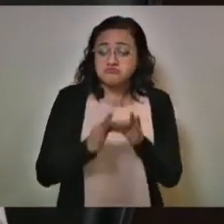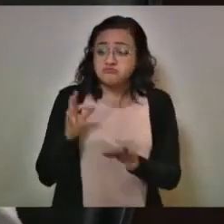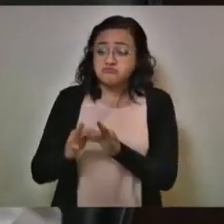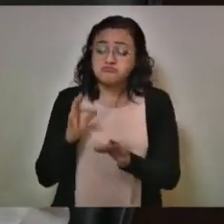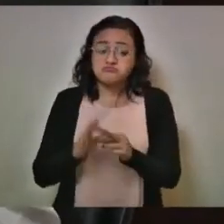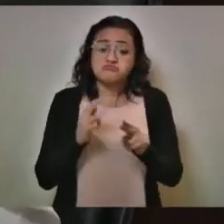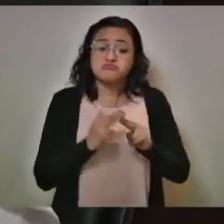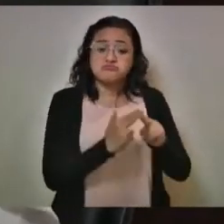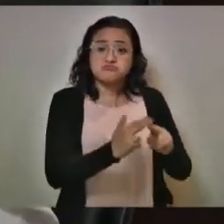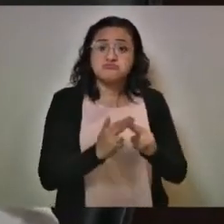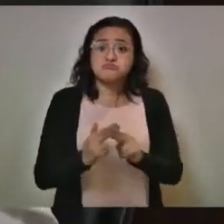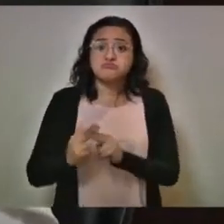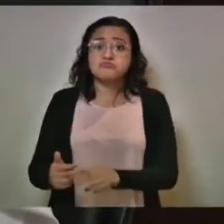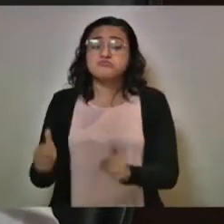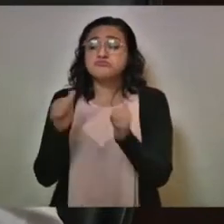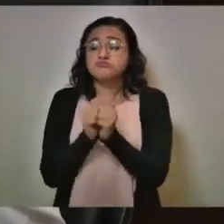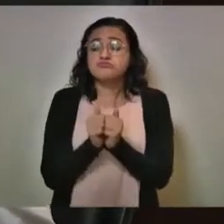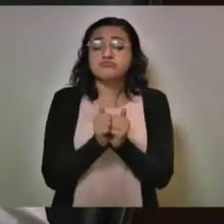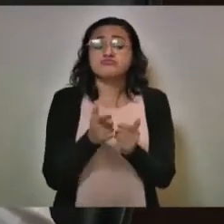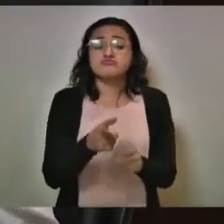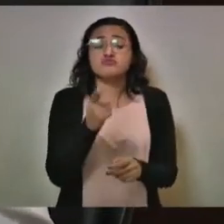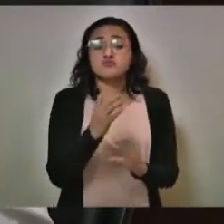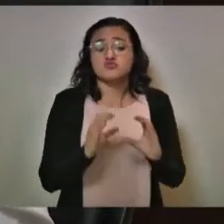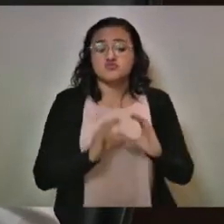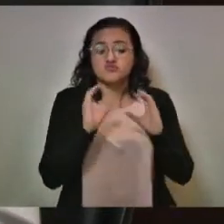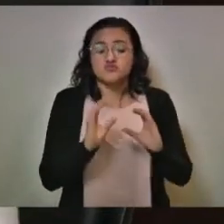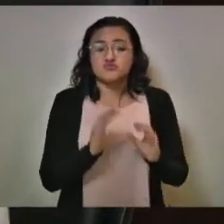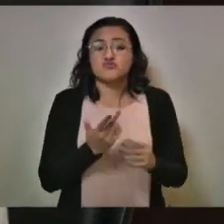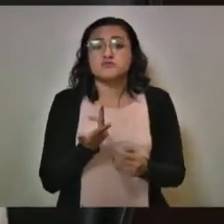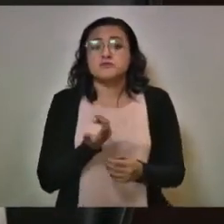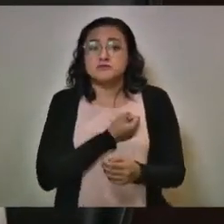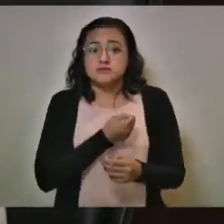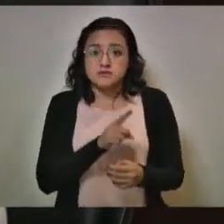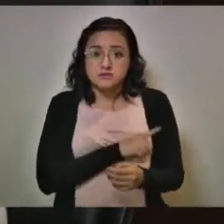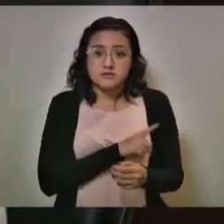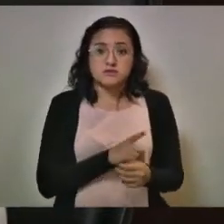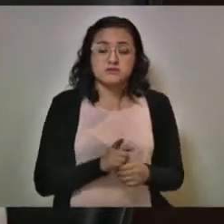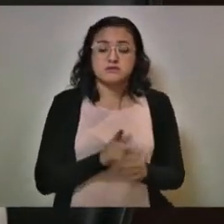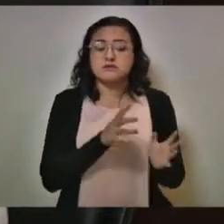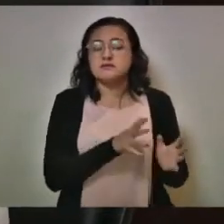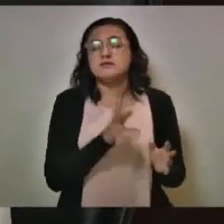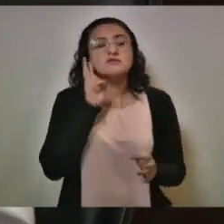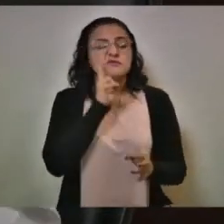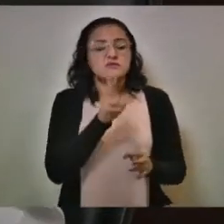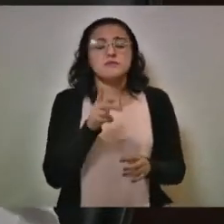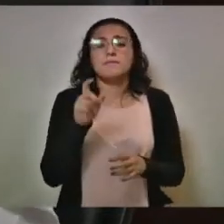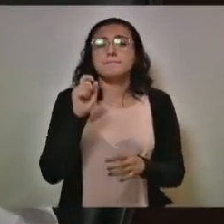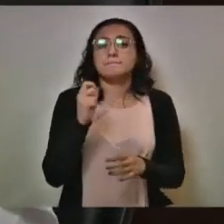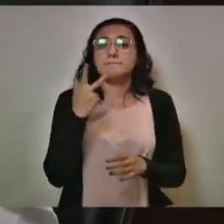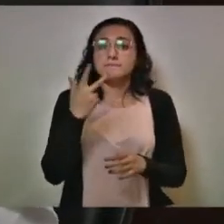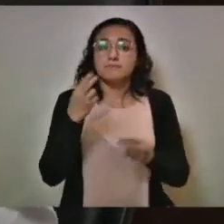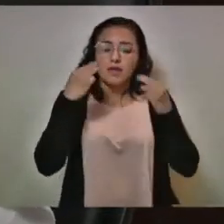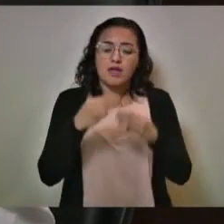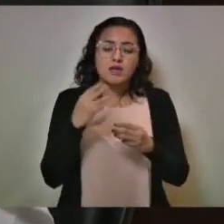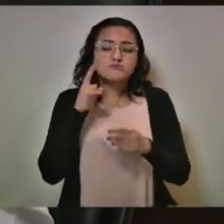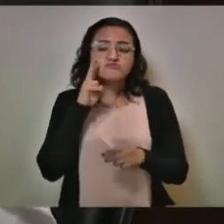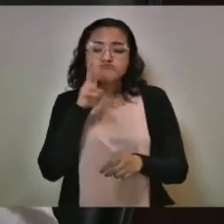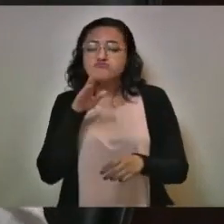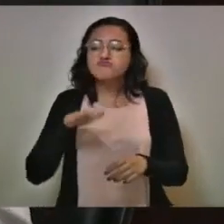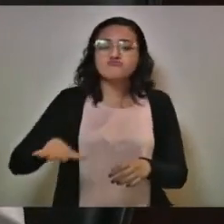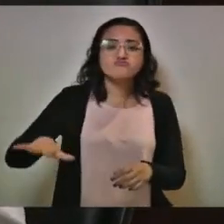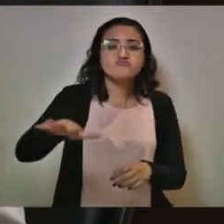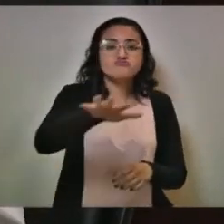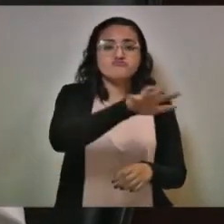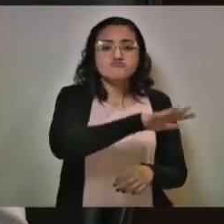de protección y de protección sanitaria. Se recorrieron 28 mercados y